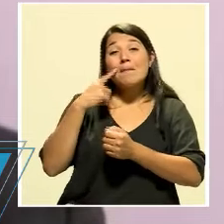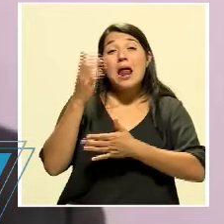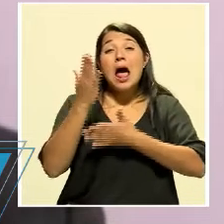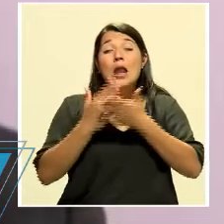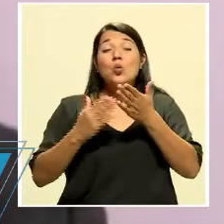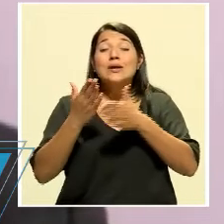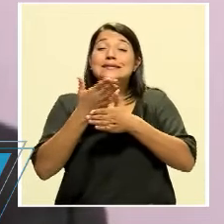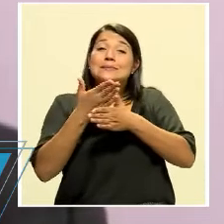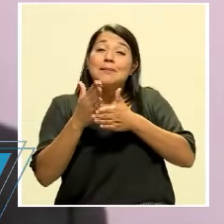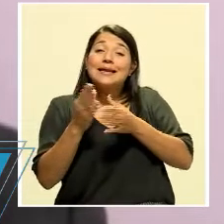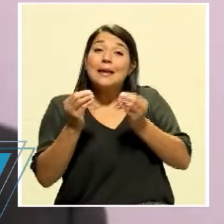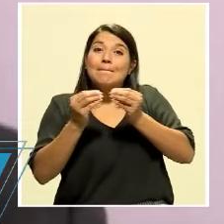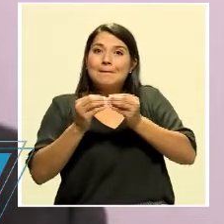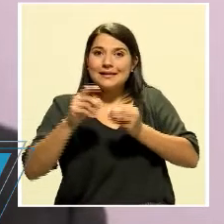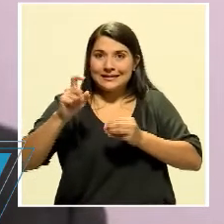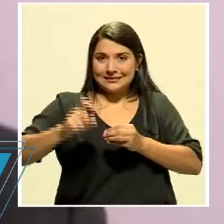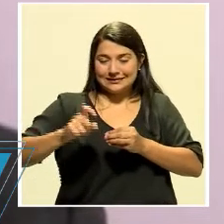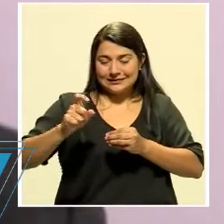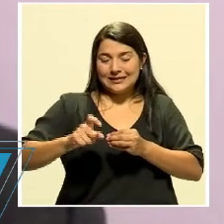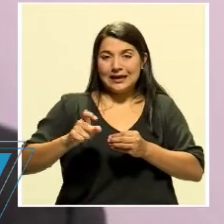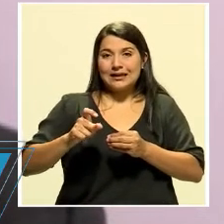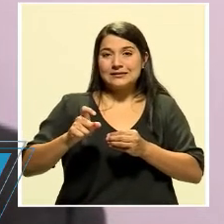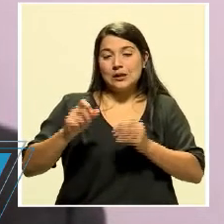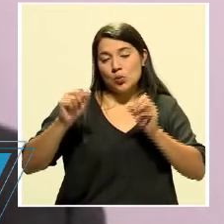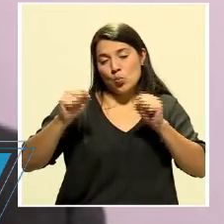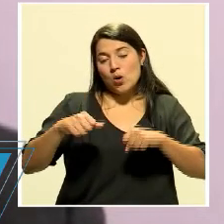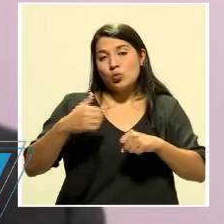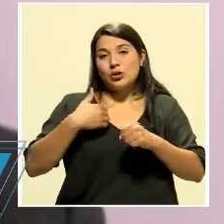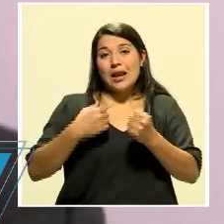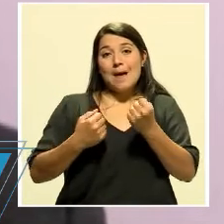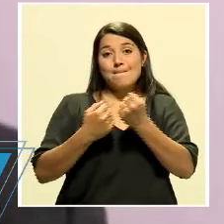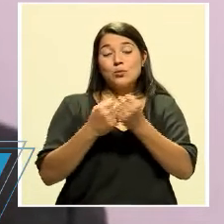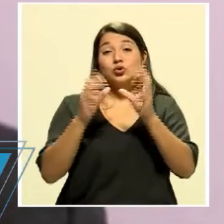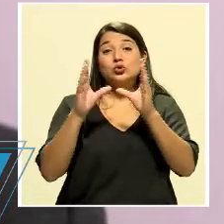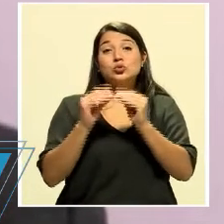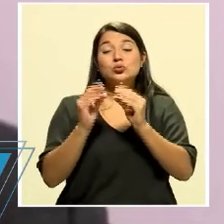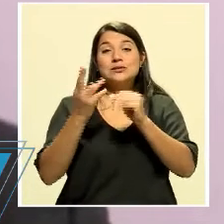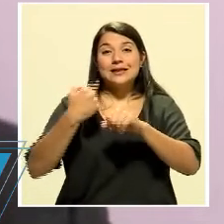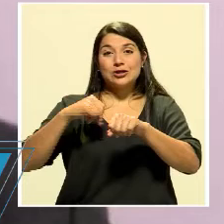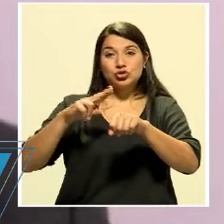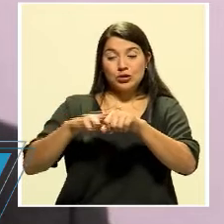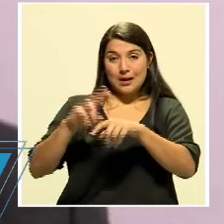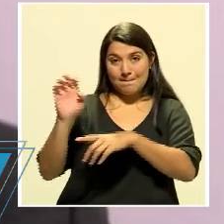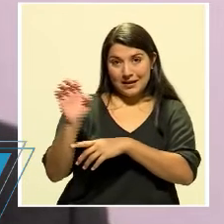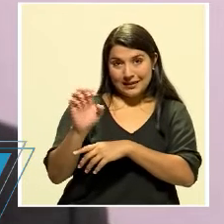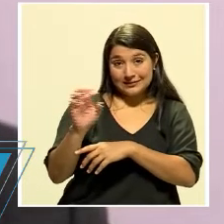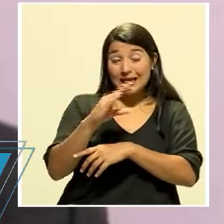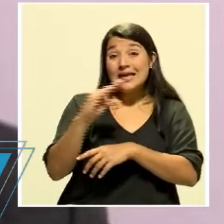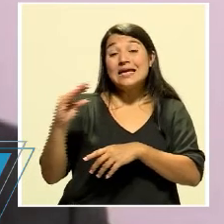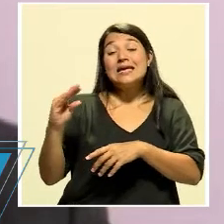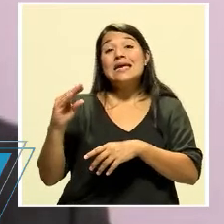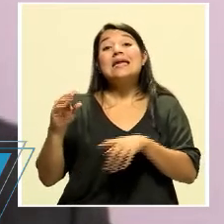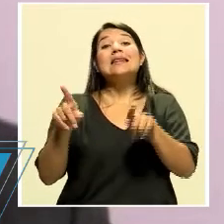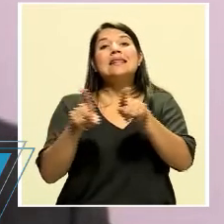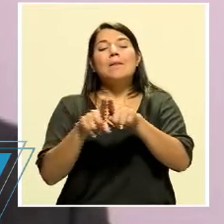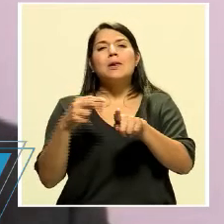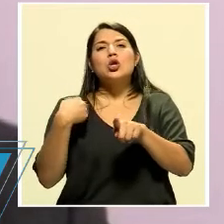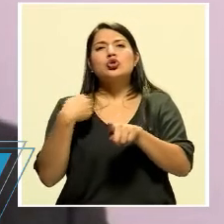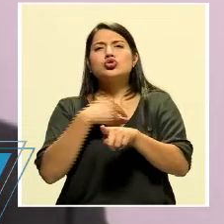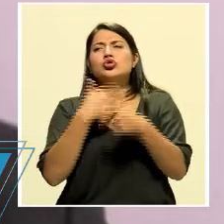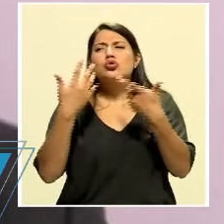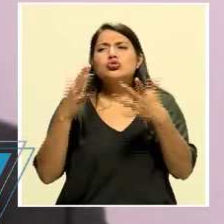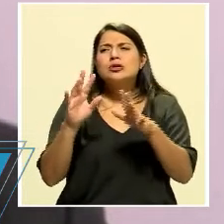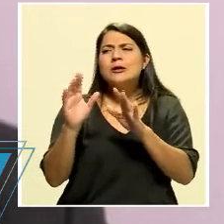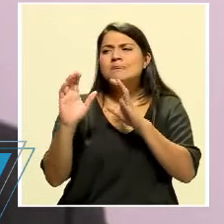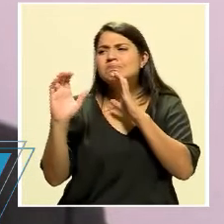álgidas en donde hemos logrado tener ese apoyo de la Comisión de Emergencias. E incluso también hemos estado ya viendo cómo otras